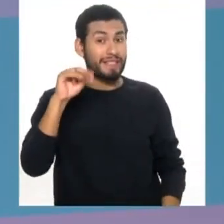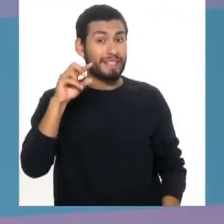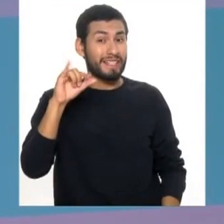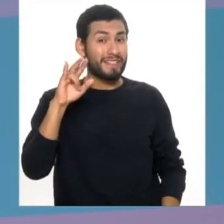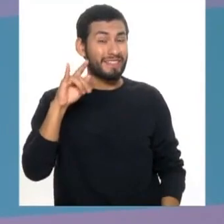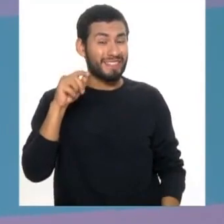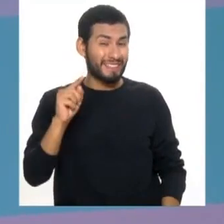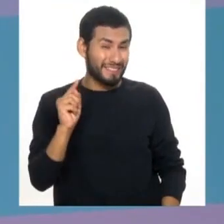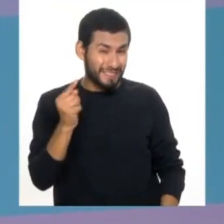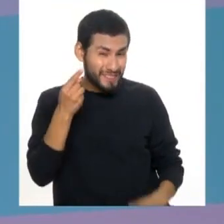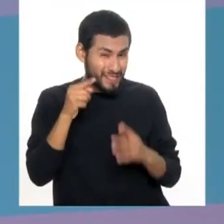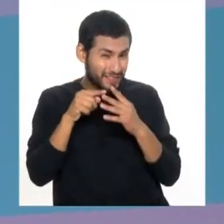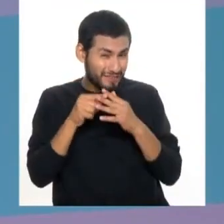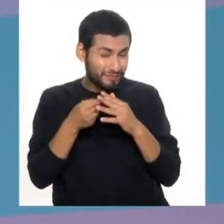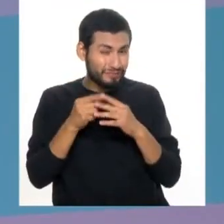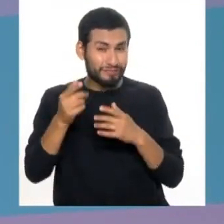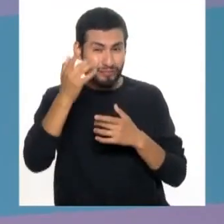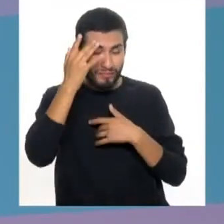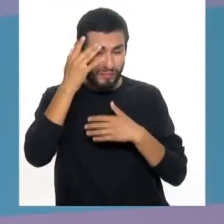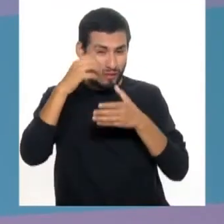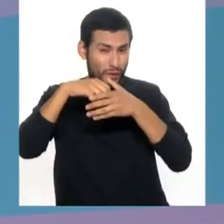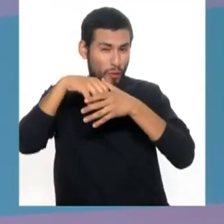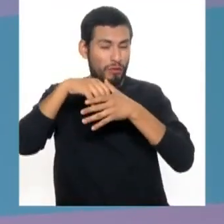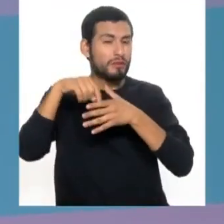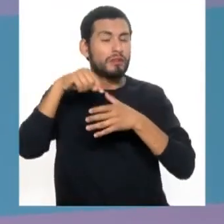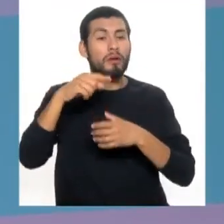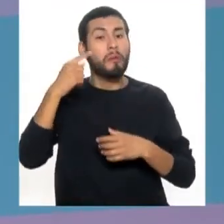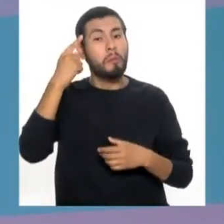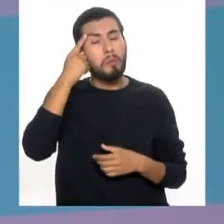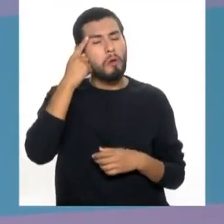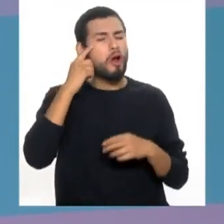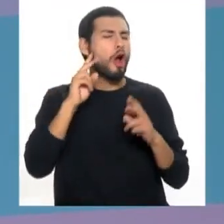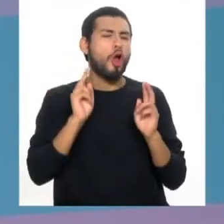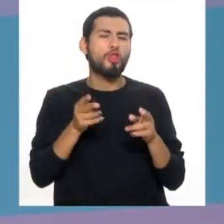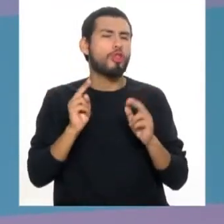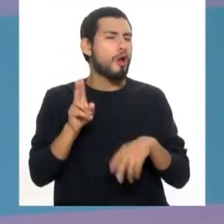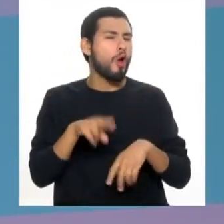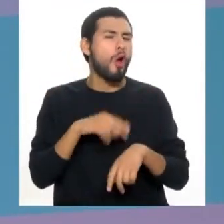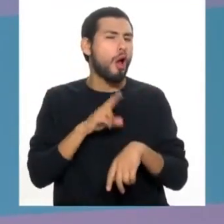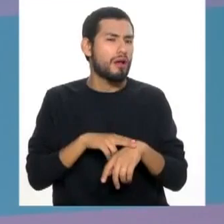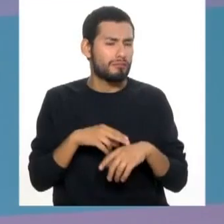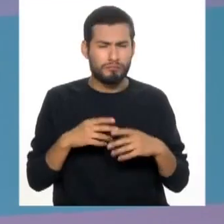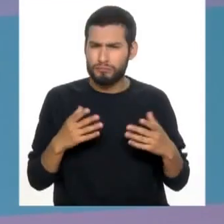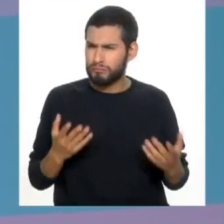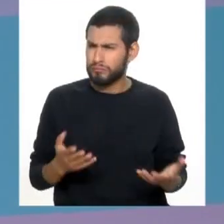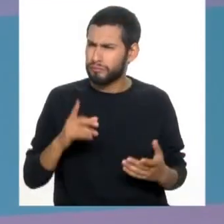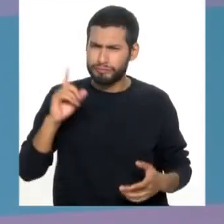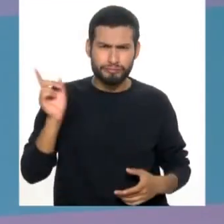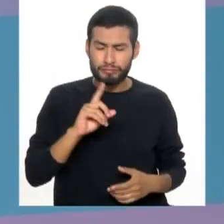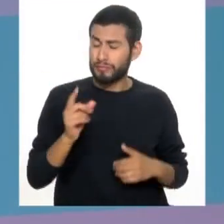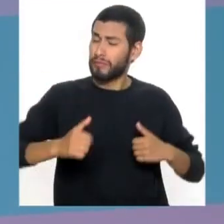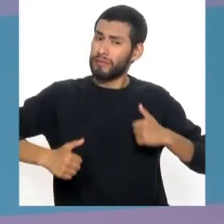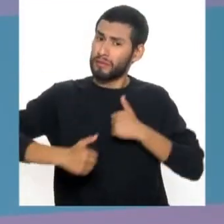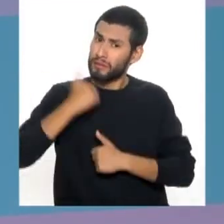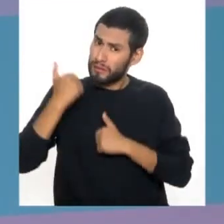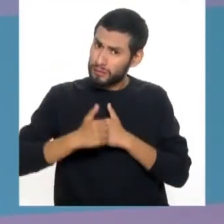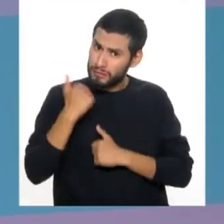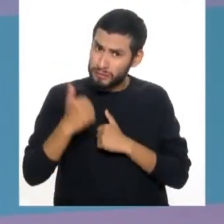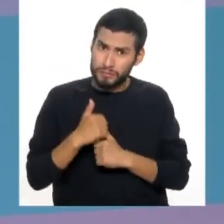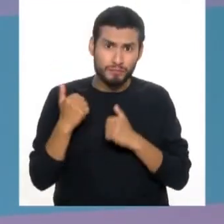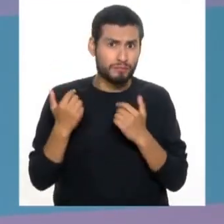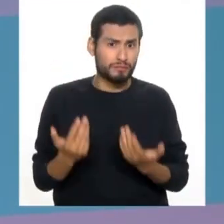parte de la enfermedad de las encías. La persona la toma como algo natural, como algo normal y eso es muy peligroso porque